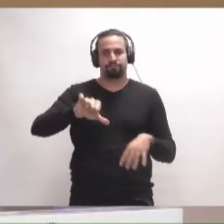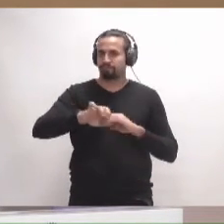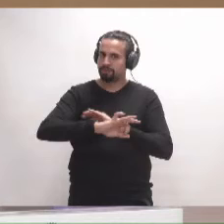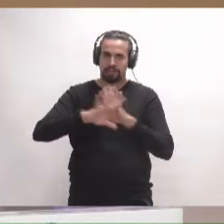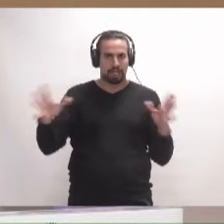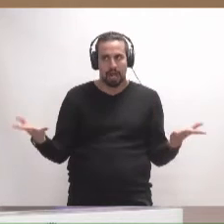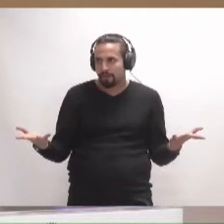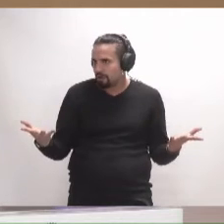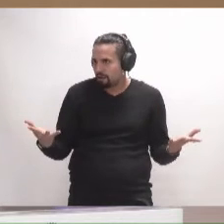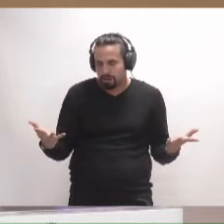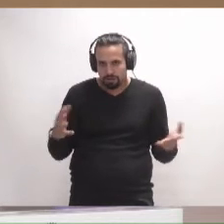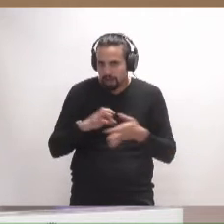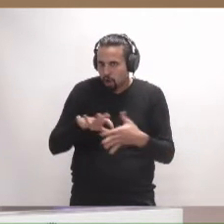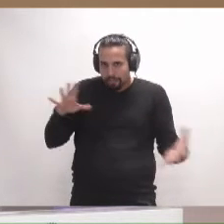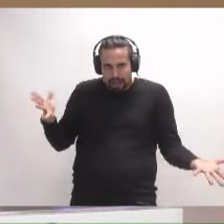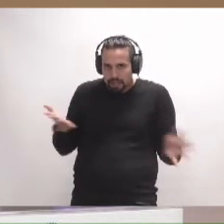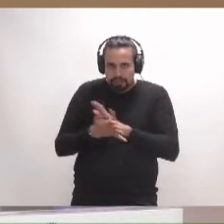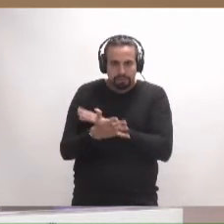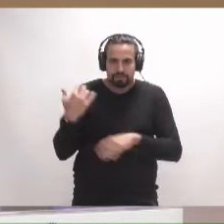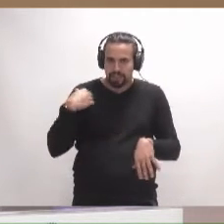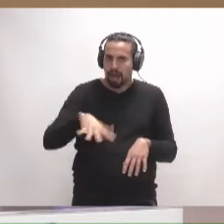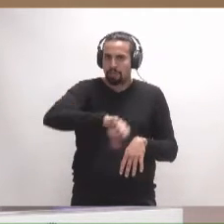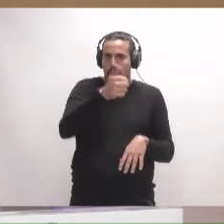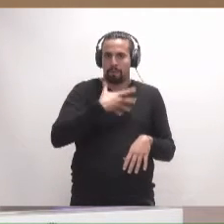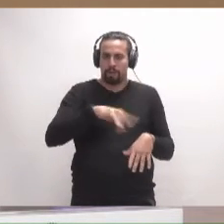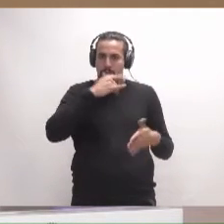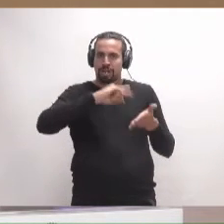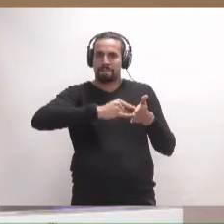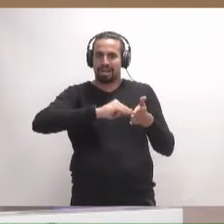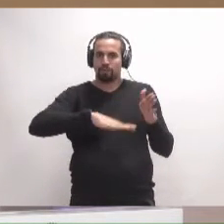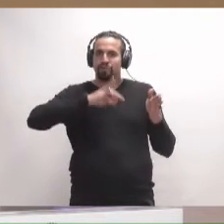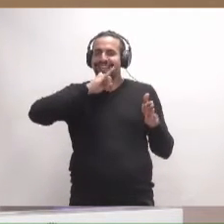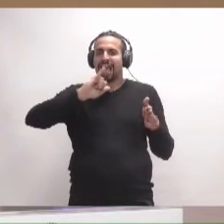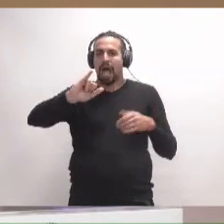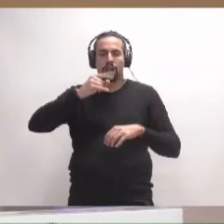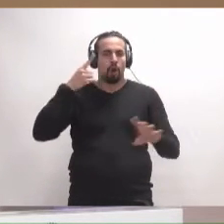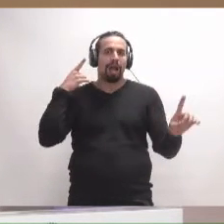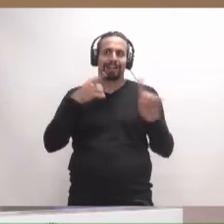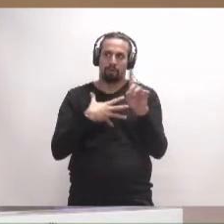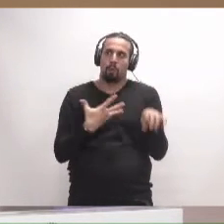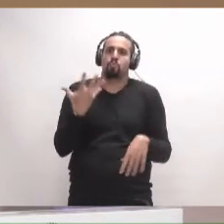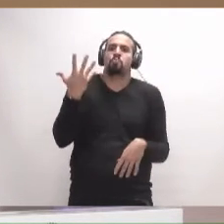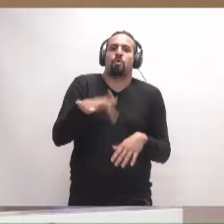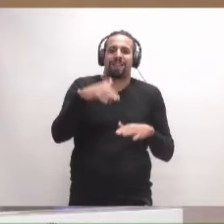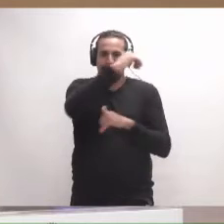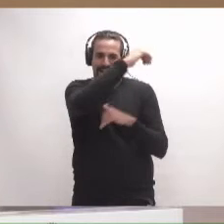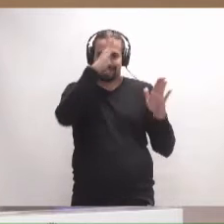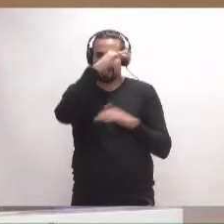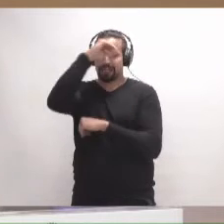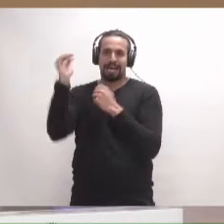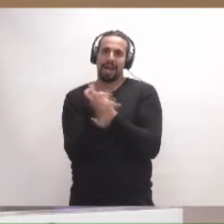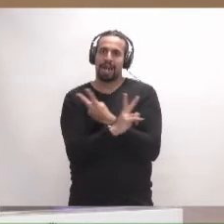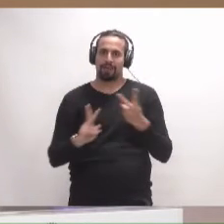a no aprobarlo cuando sabemos que hay mecanismos suficientes para, precisamente, poder atender a estas dos